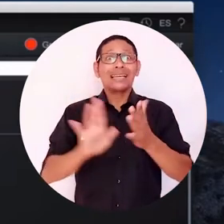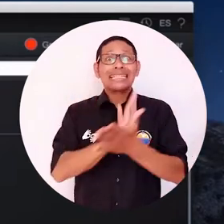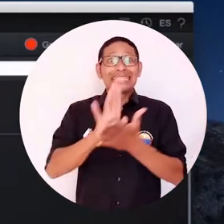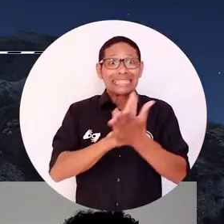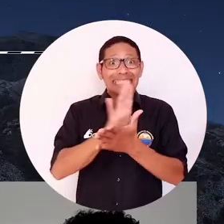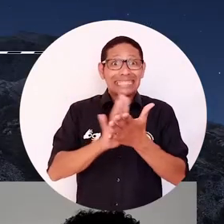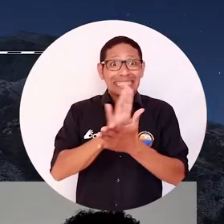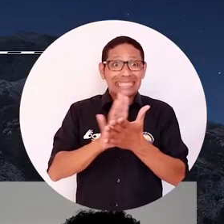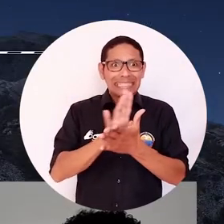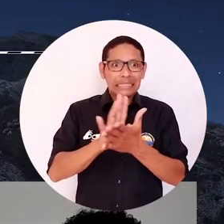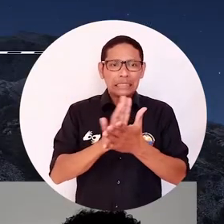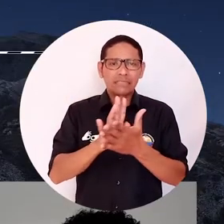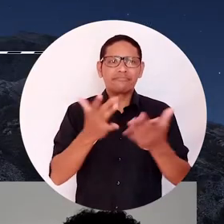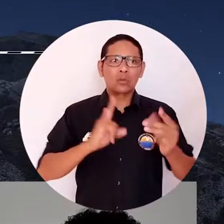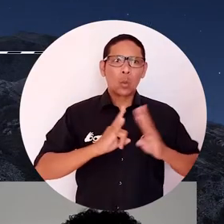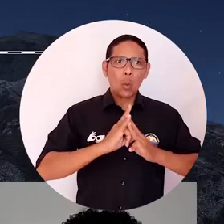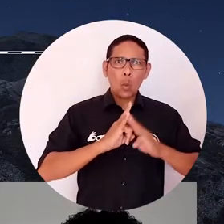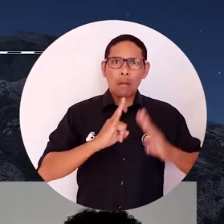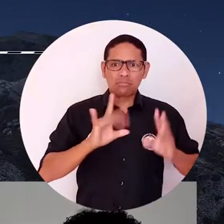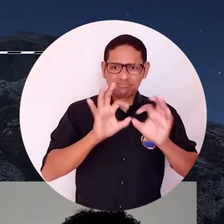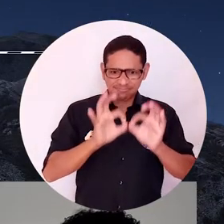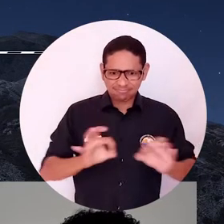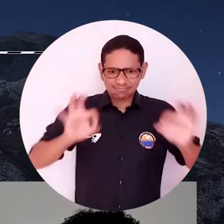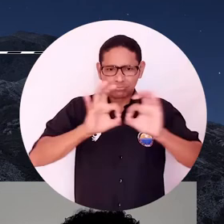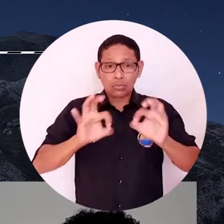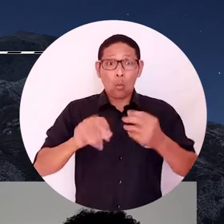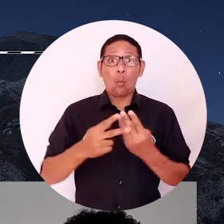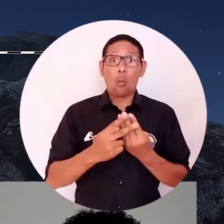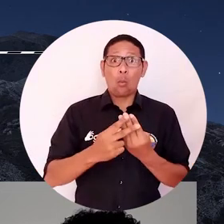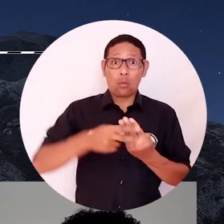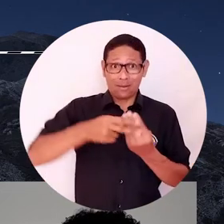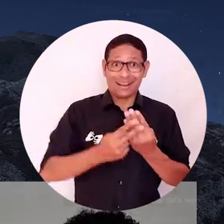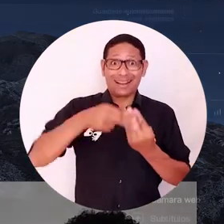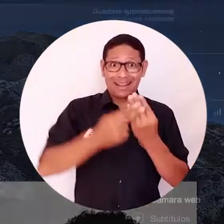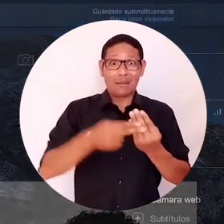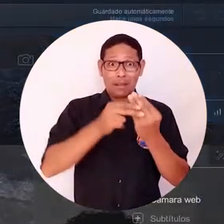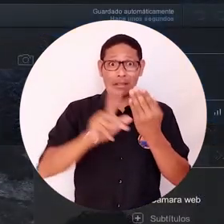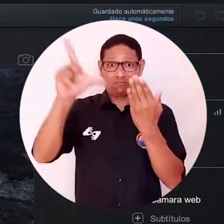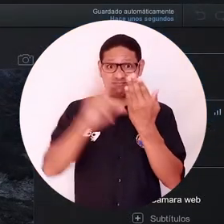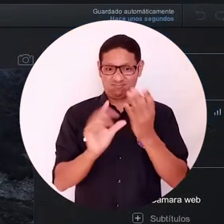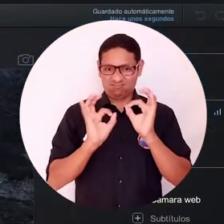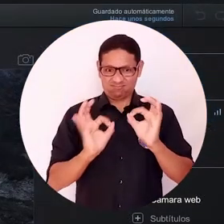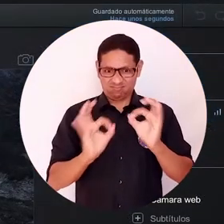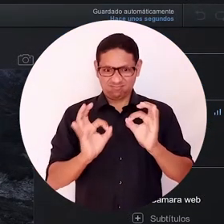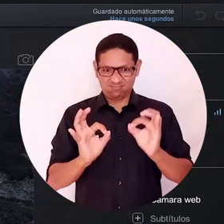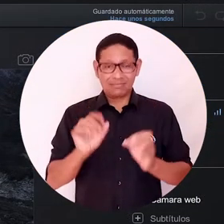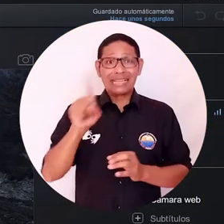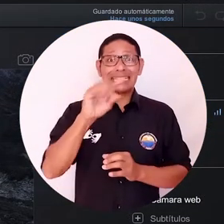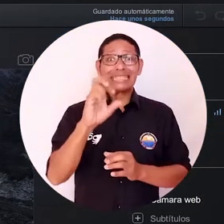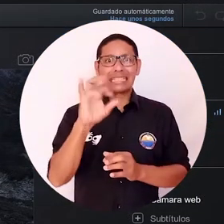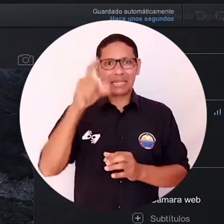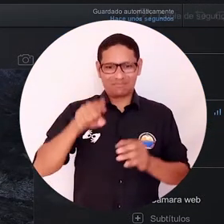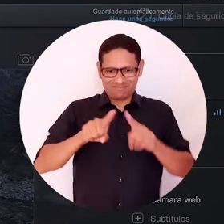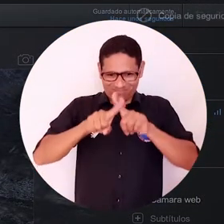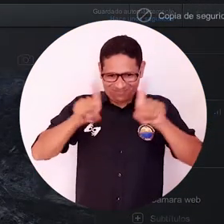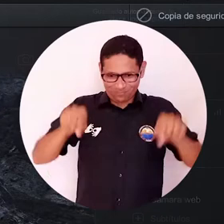signos que ofrece la Alma Mater tiene como temática aprender sobre el uso de Screencast-O-Matic, una herramienta para presentaciones en video que a través